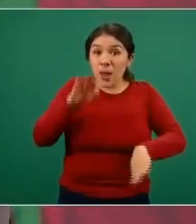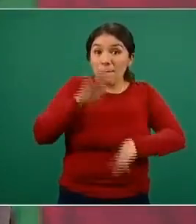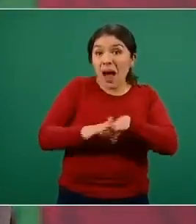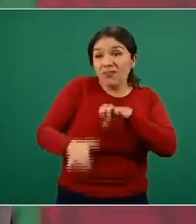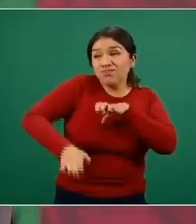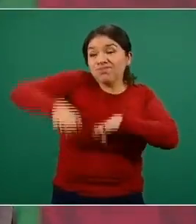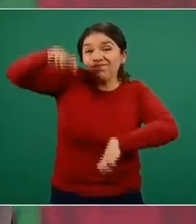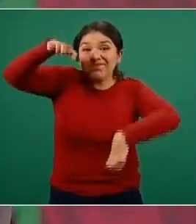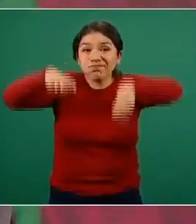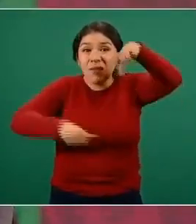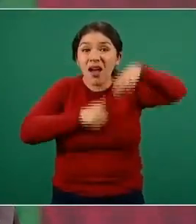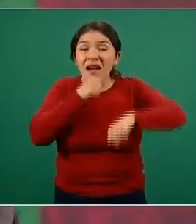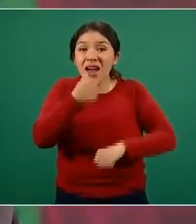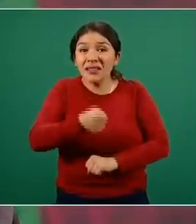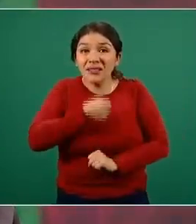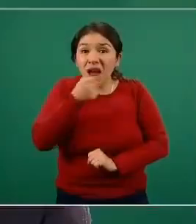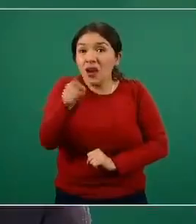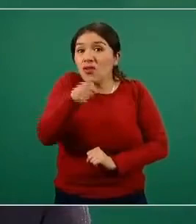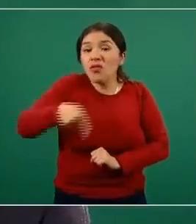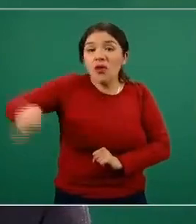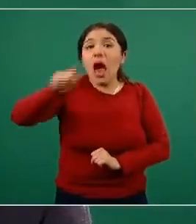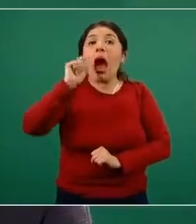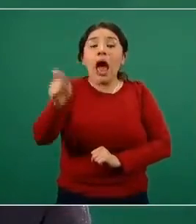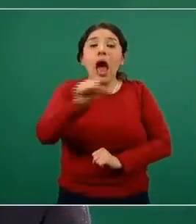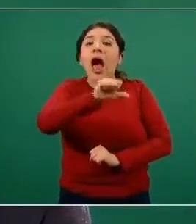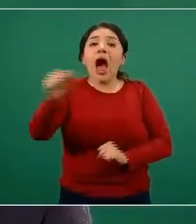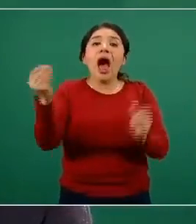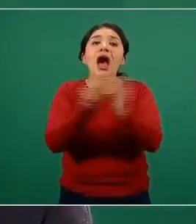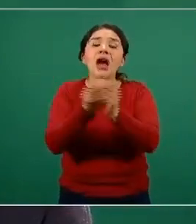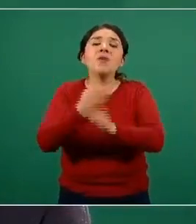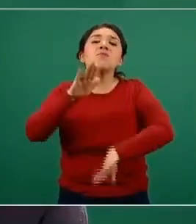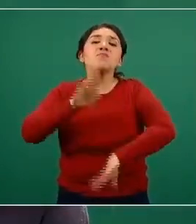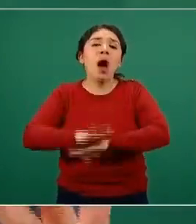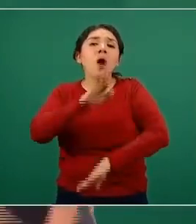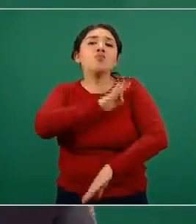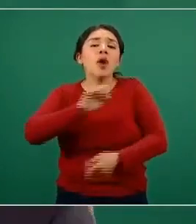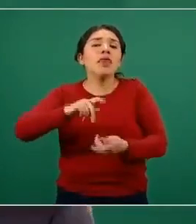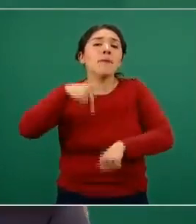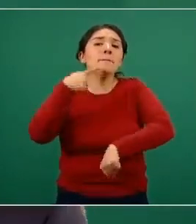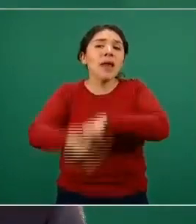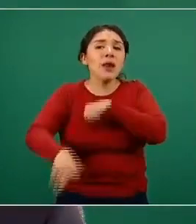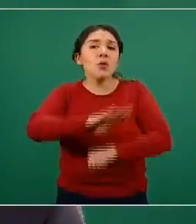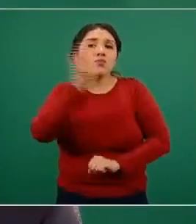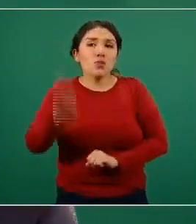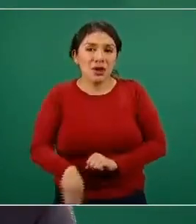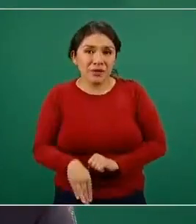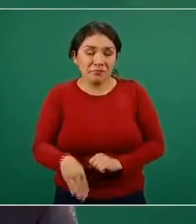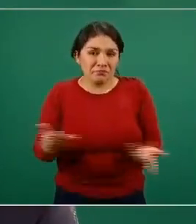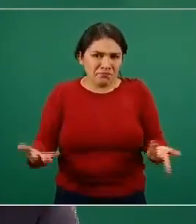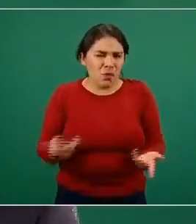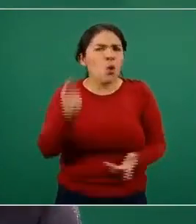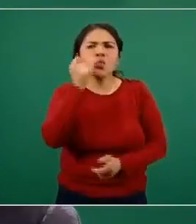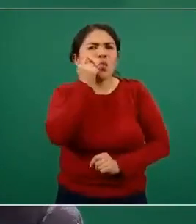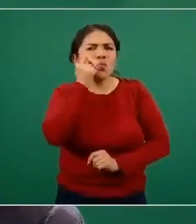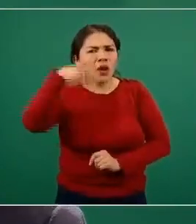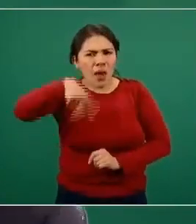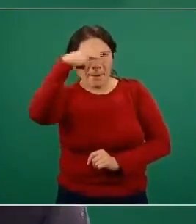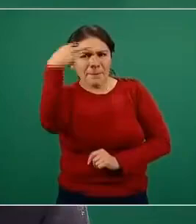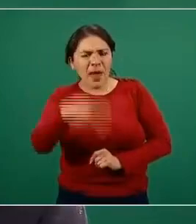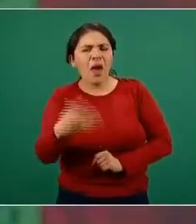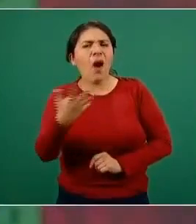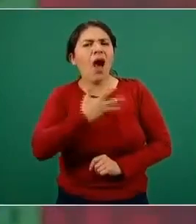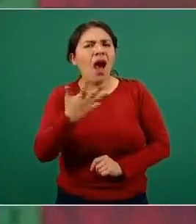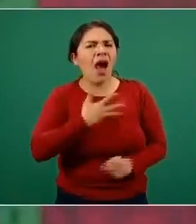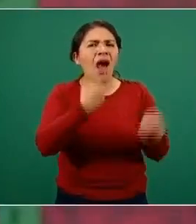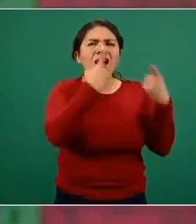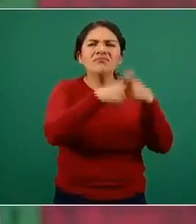adultos mayores son las poblaciones más vulnerables. Esto, a pesar de que en México tenemos estas